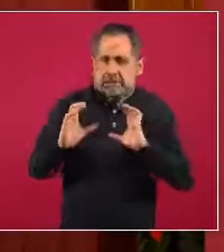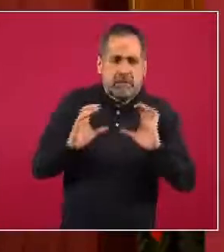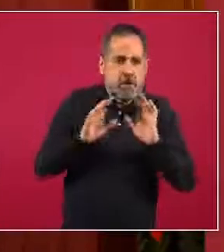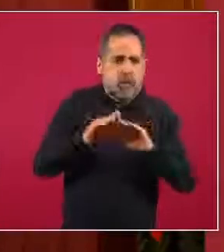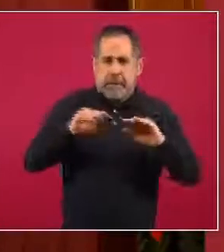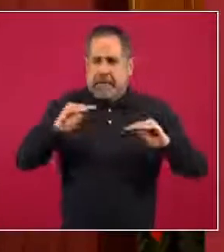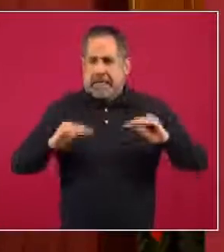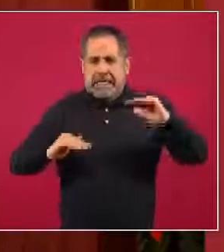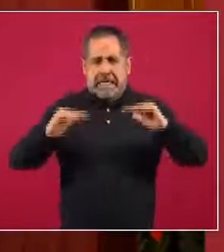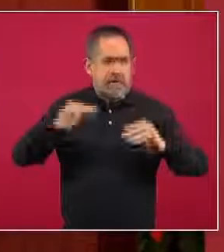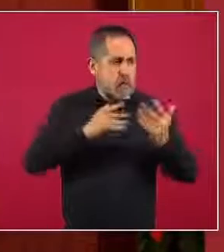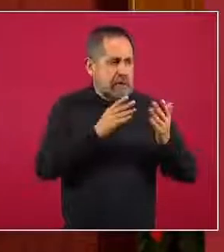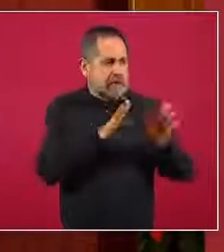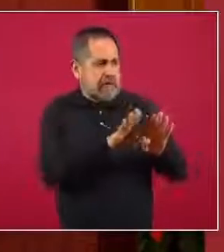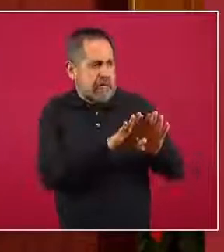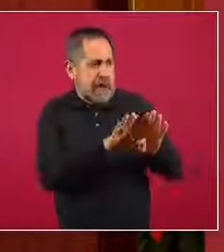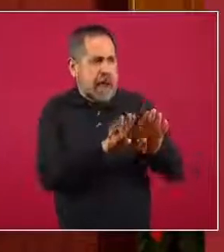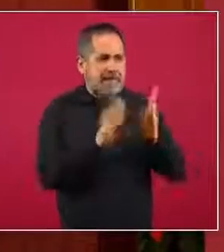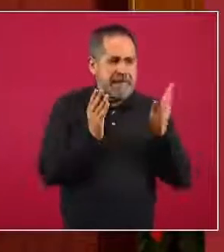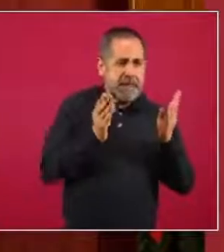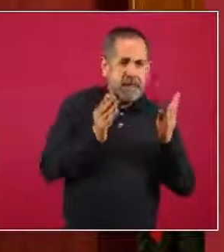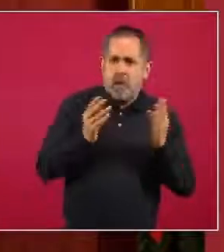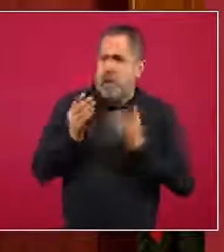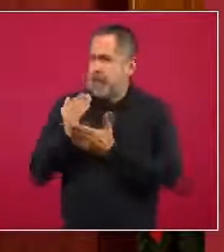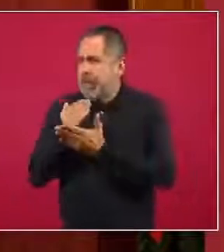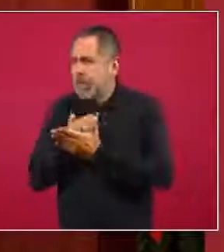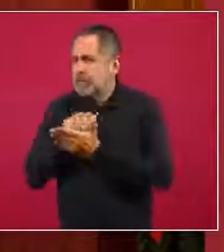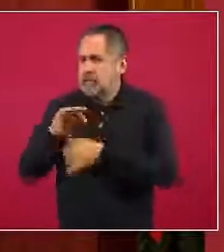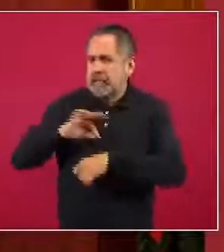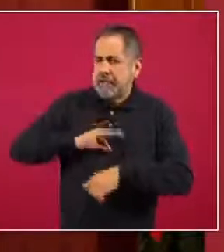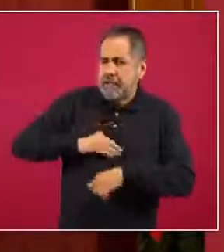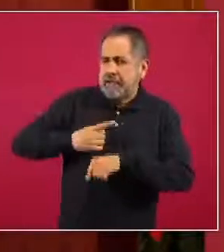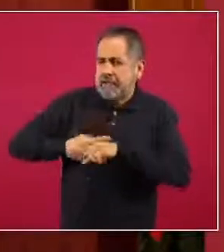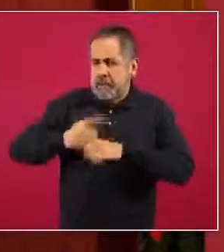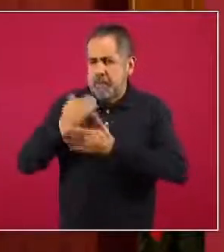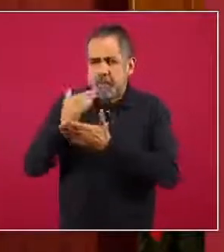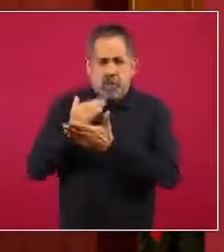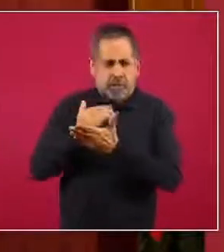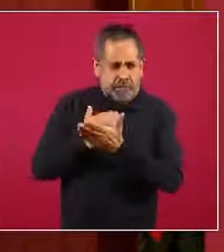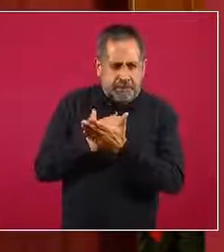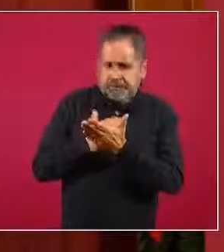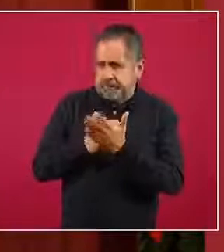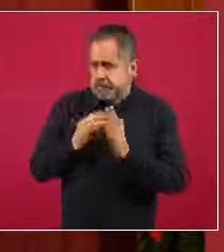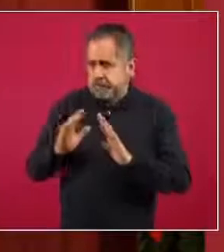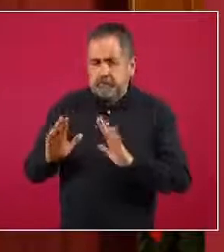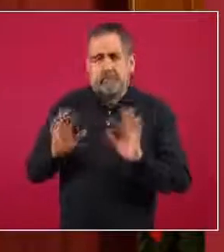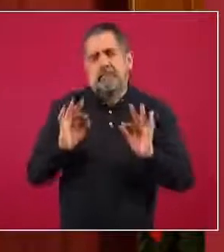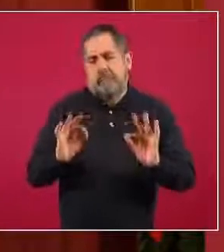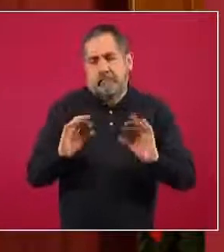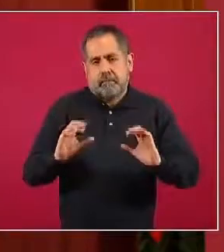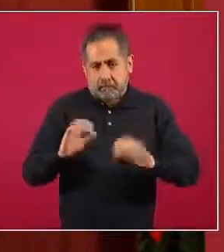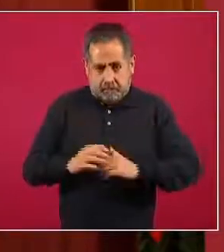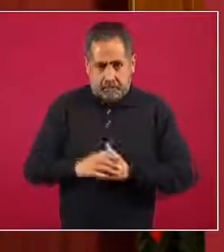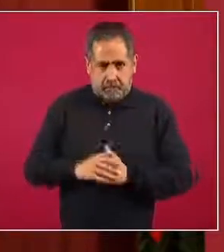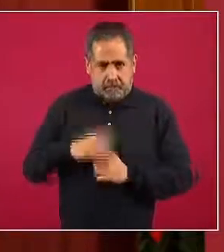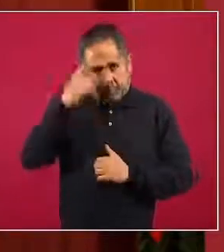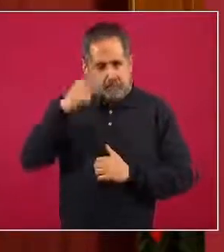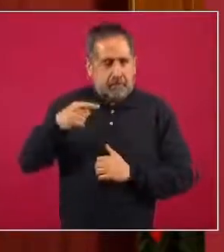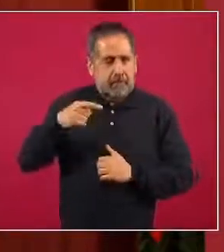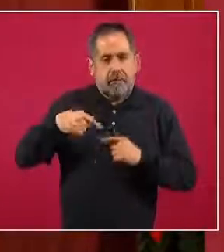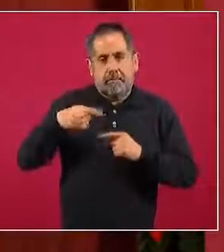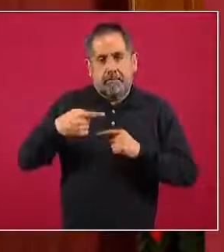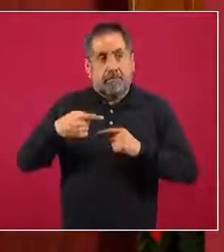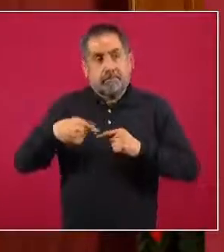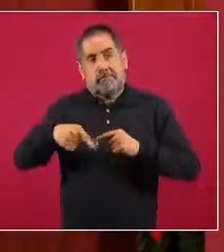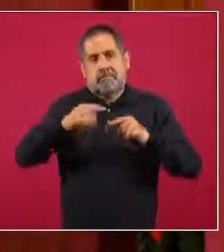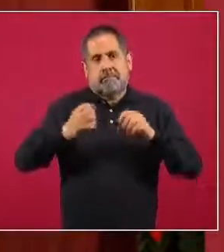en su momento se puede tener de producir disminuciones rápidas de la transmisión y por lo tanto en un momento determinado contribuir a que la